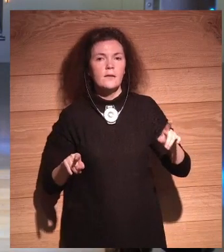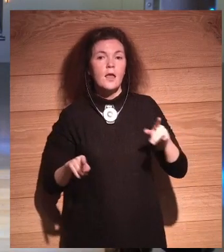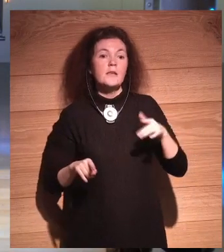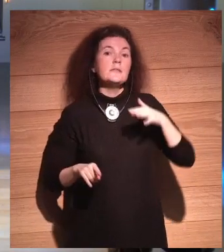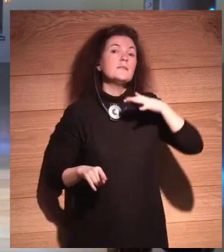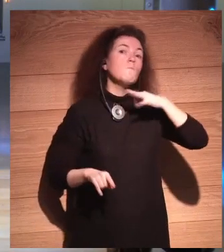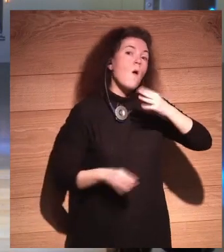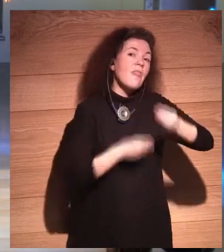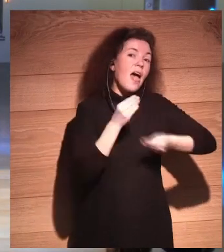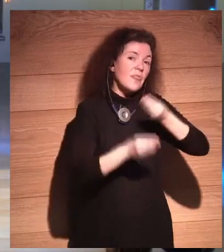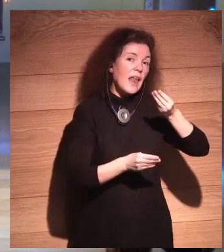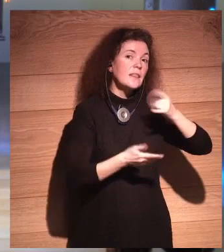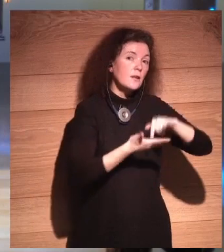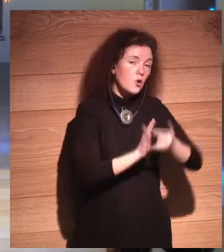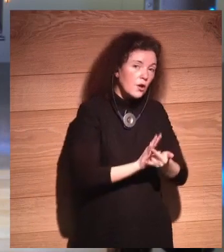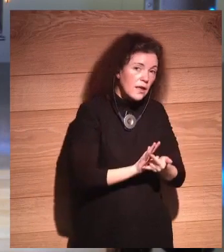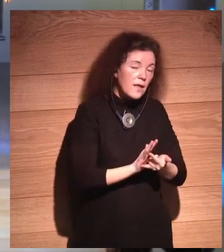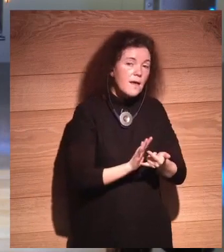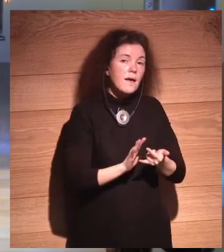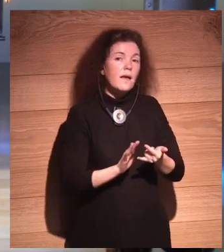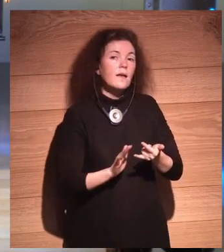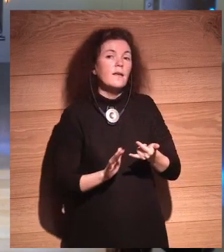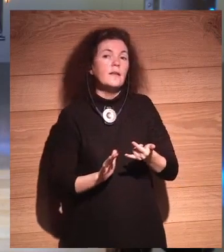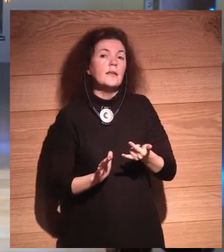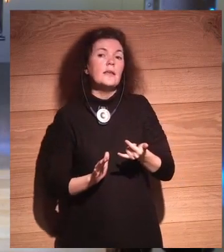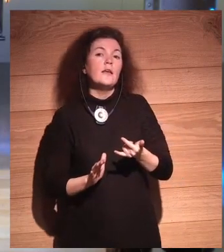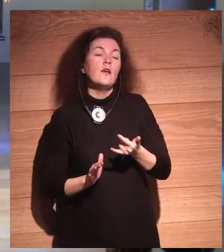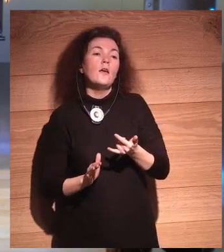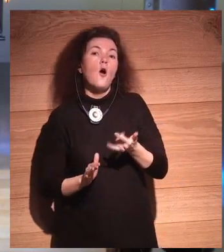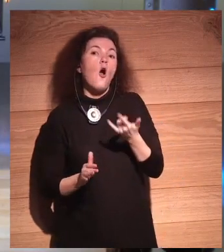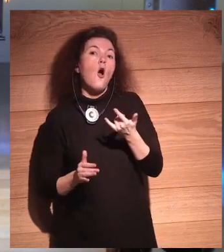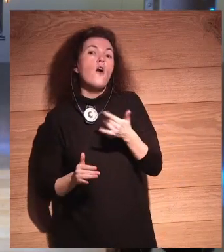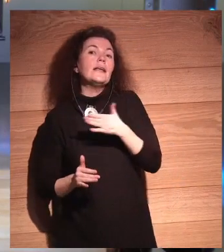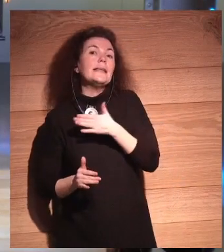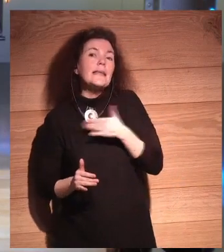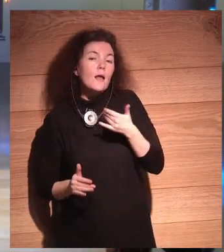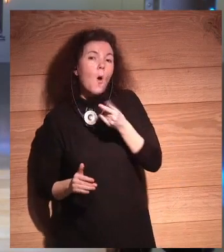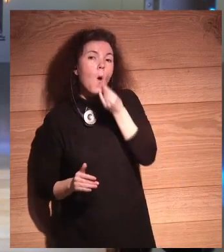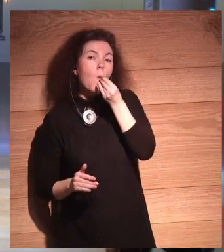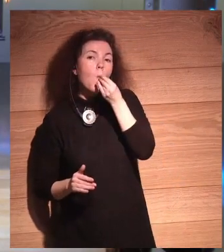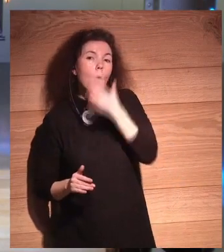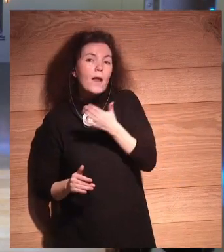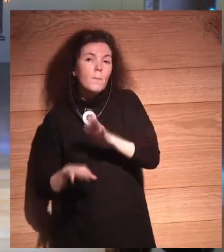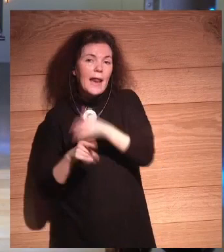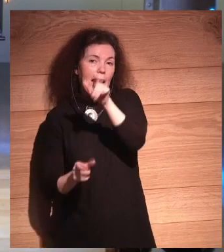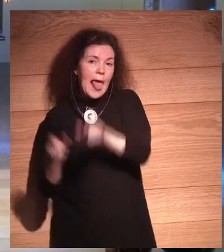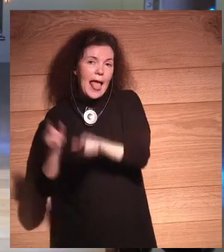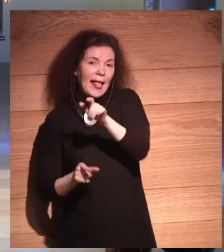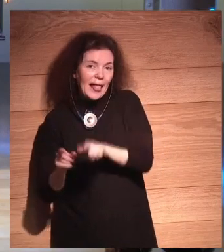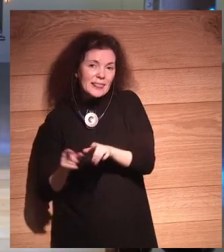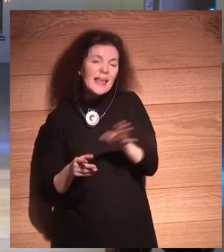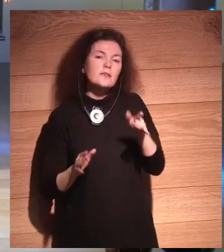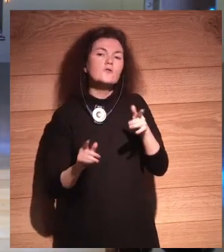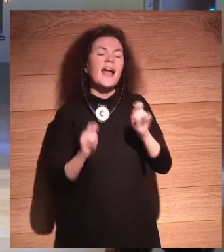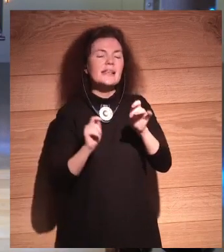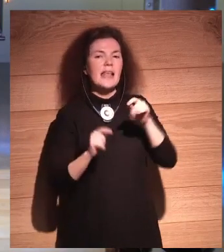posible en tecnología, en términos tecnológicos, y lo que es deseable, lo que es bueno para los humanos, que es lo que nos da